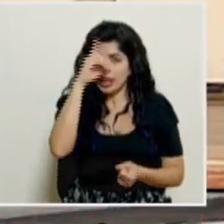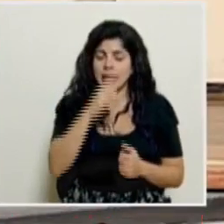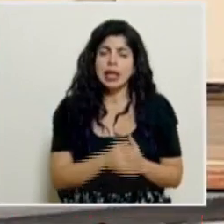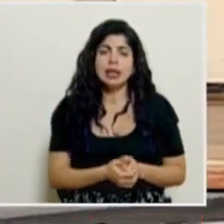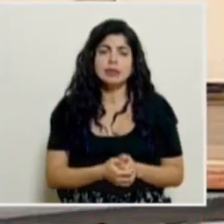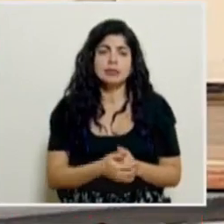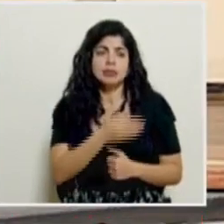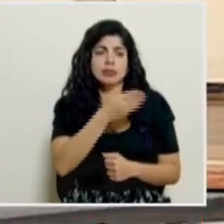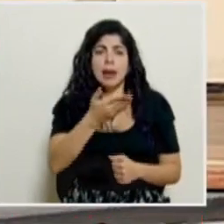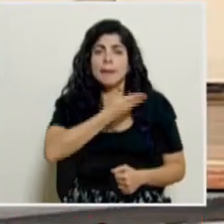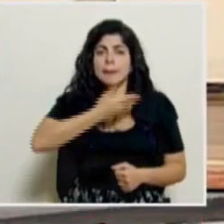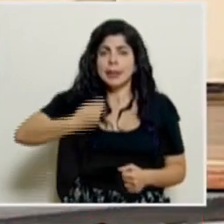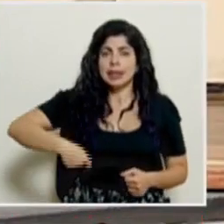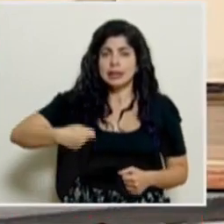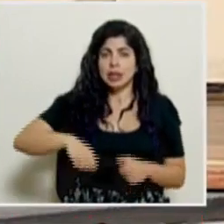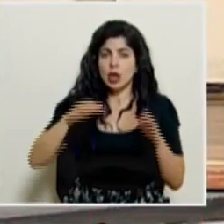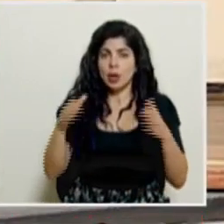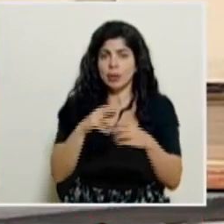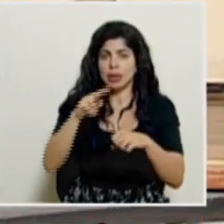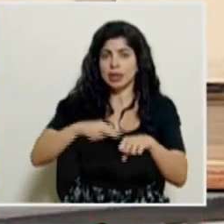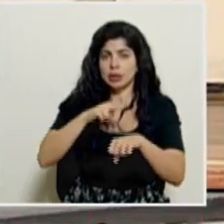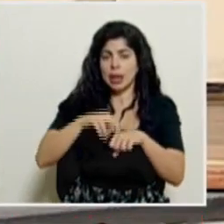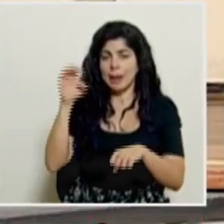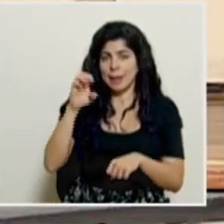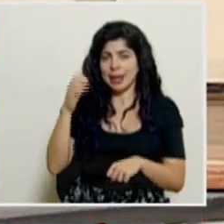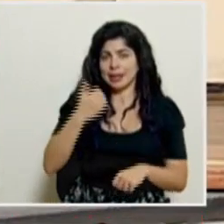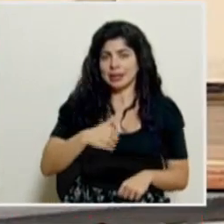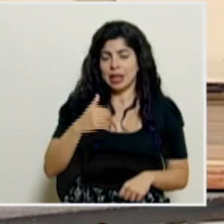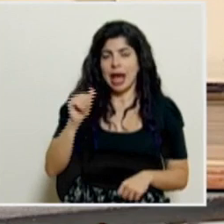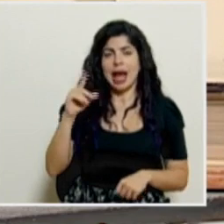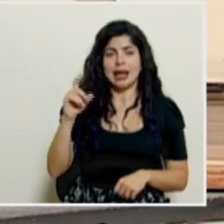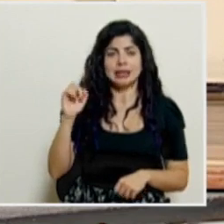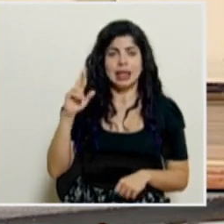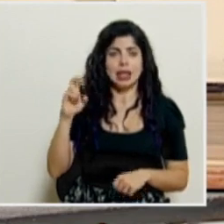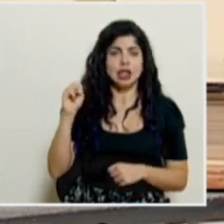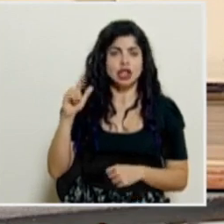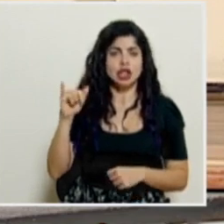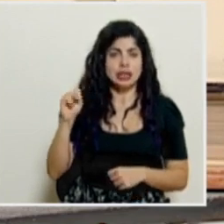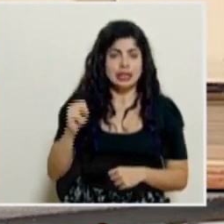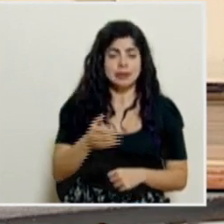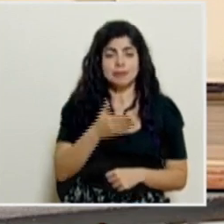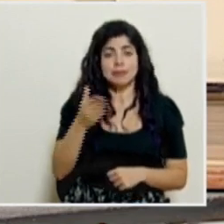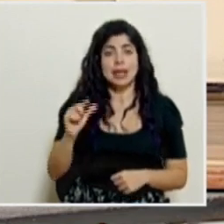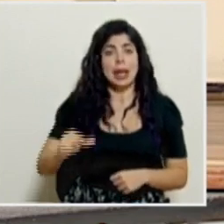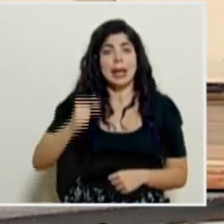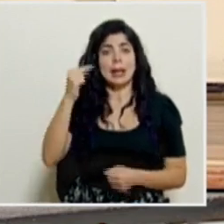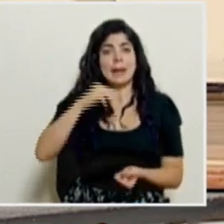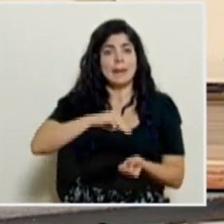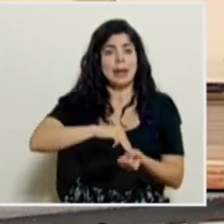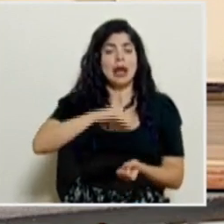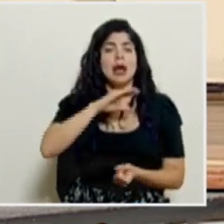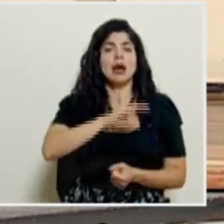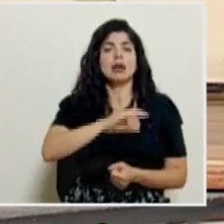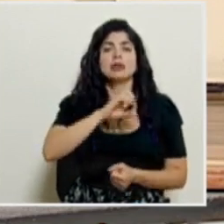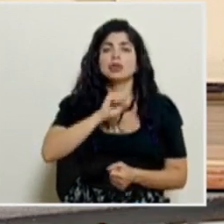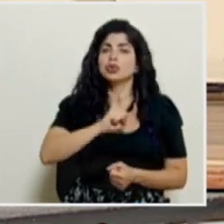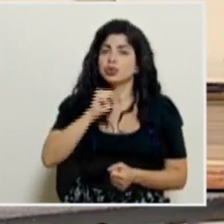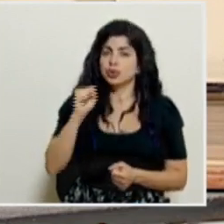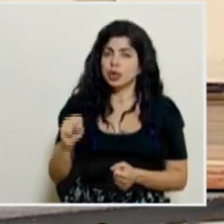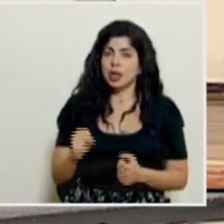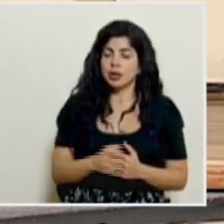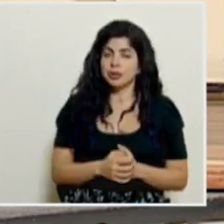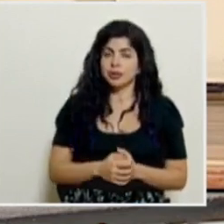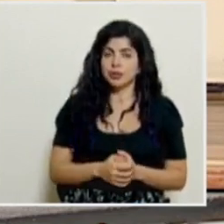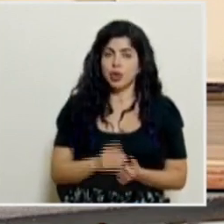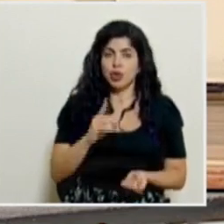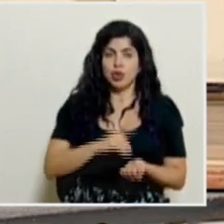Salas del presidente de la comisión nacional de emergencias el señor Alexander Solís del gerente médico de la caja costavicense de seguro